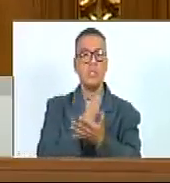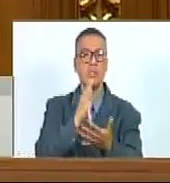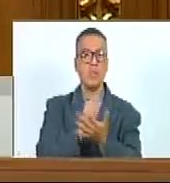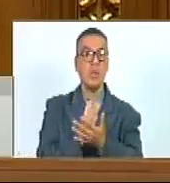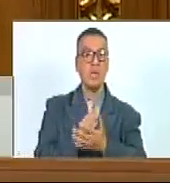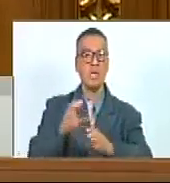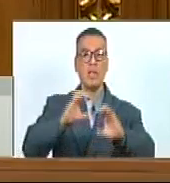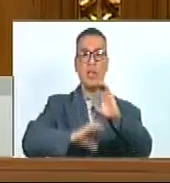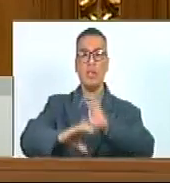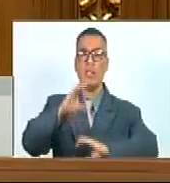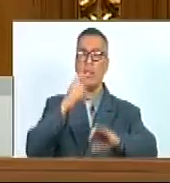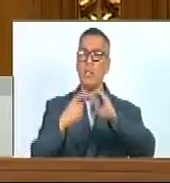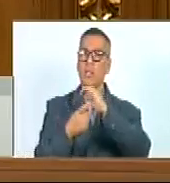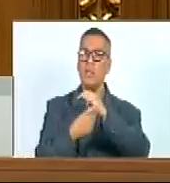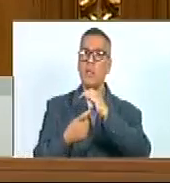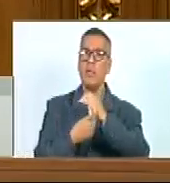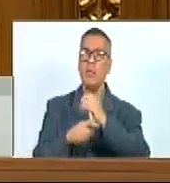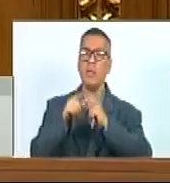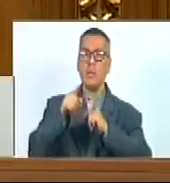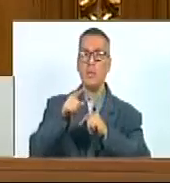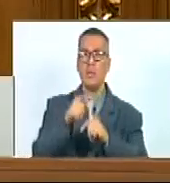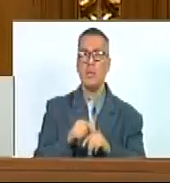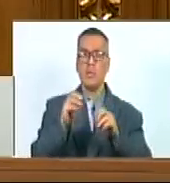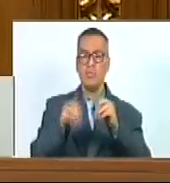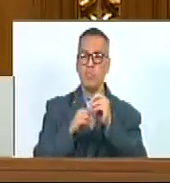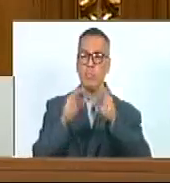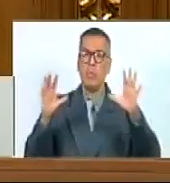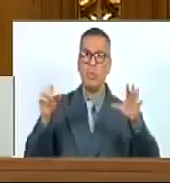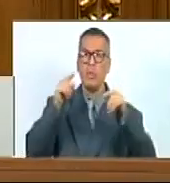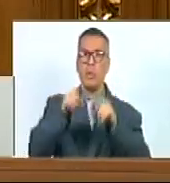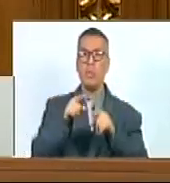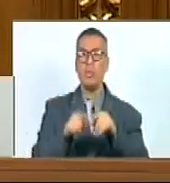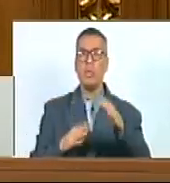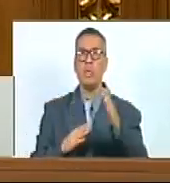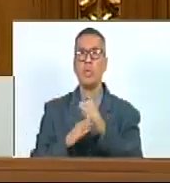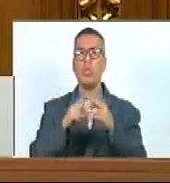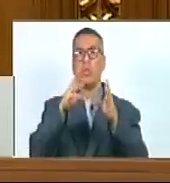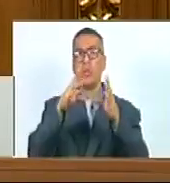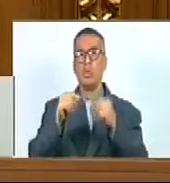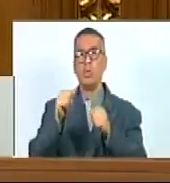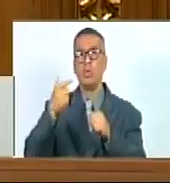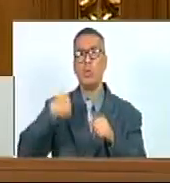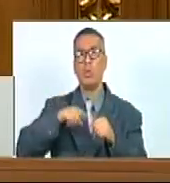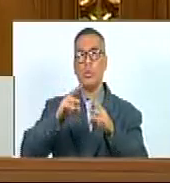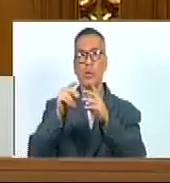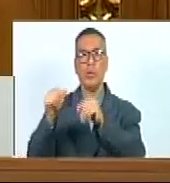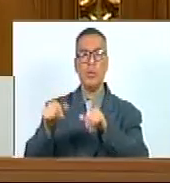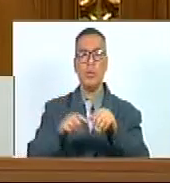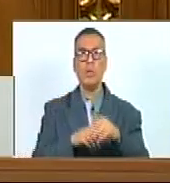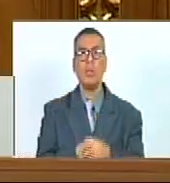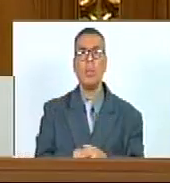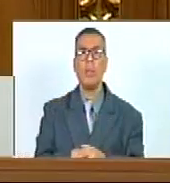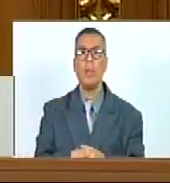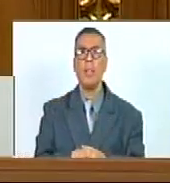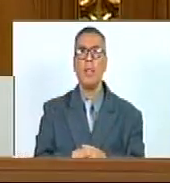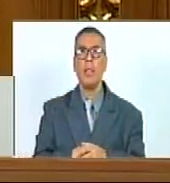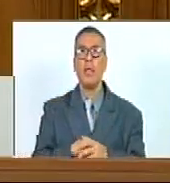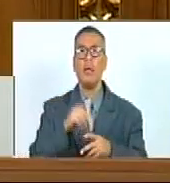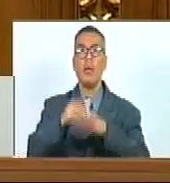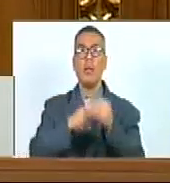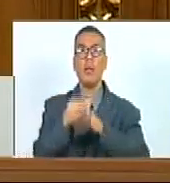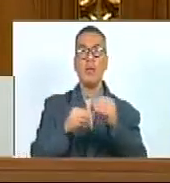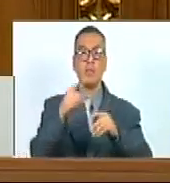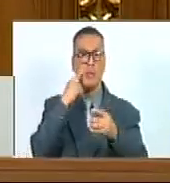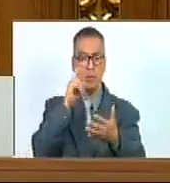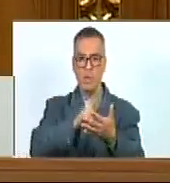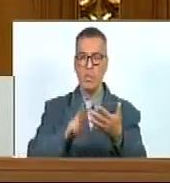ciencia Y la técnica Con las cuales Explota de manera ilimitada Los recursos De la tierra Cuando hacía una breve